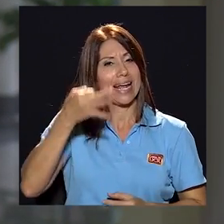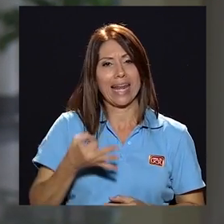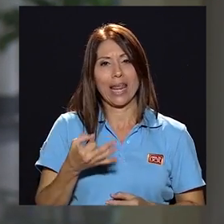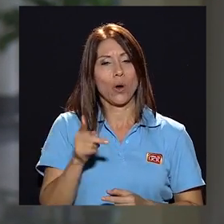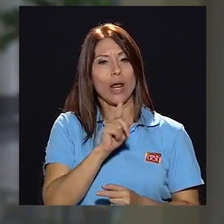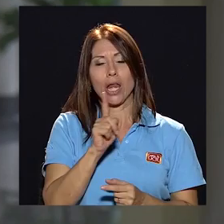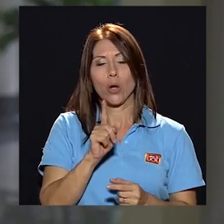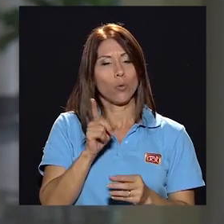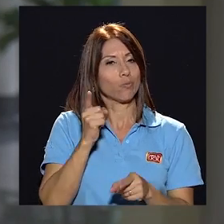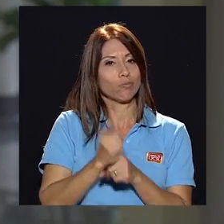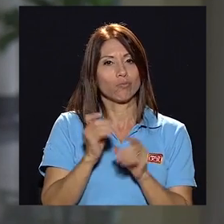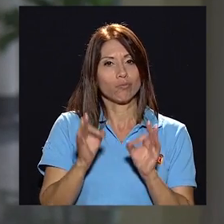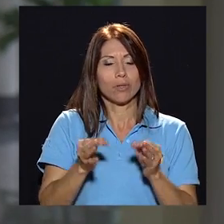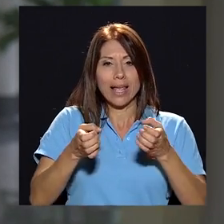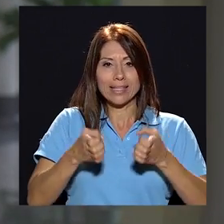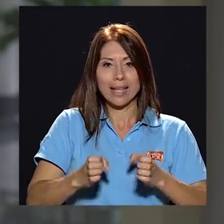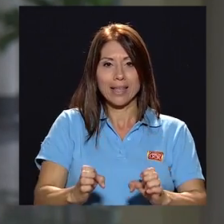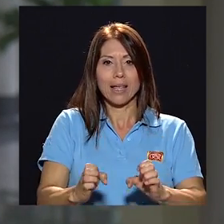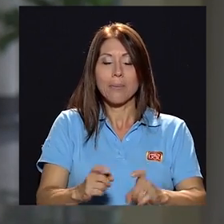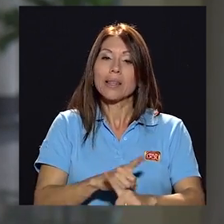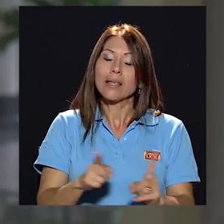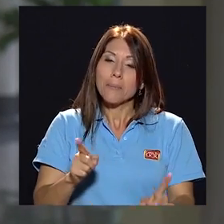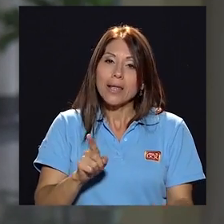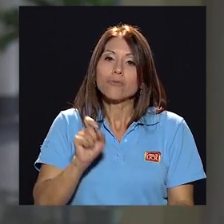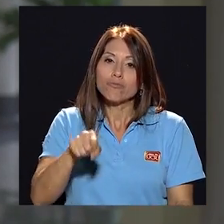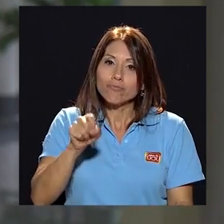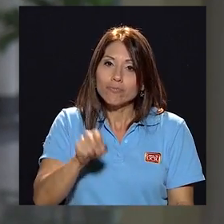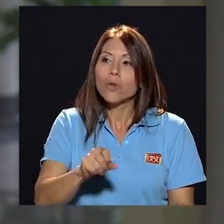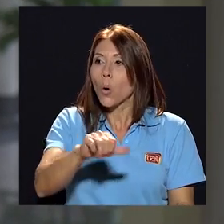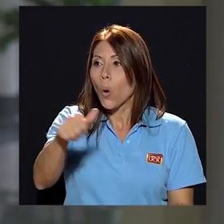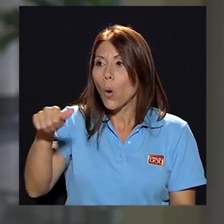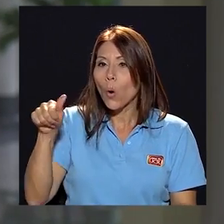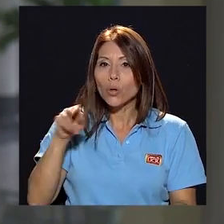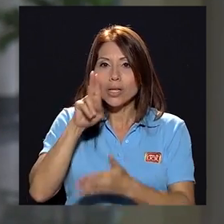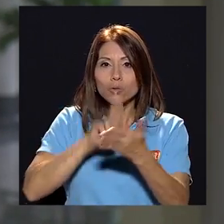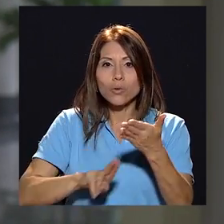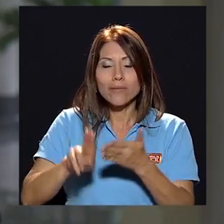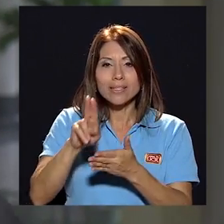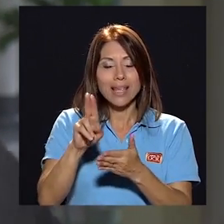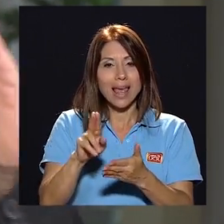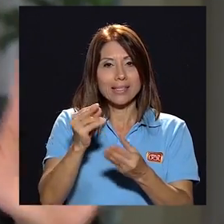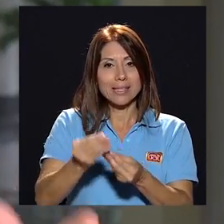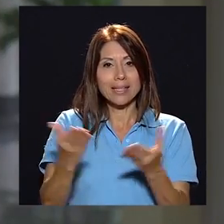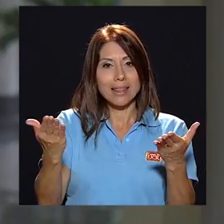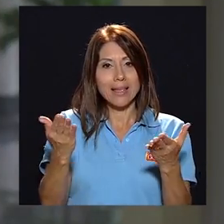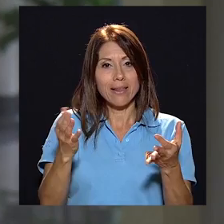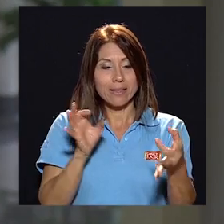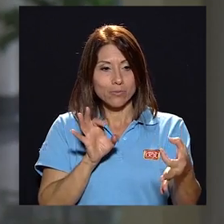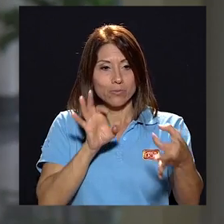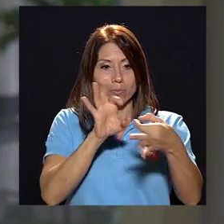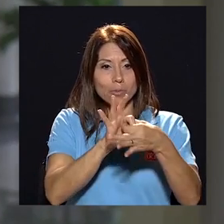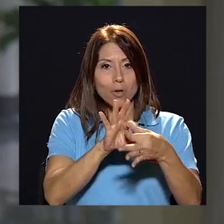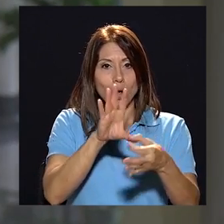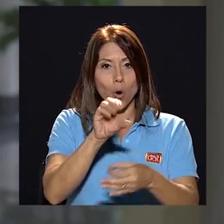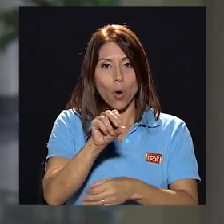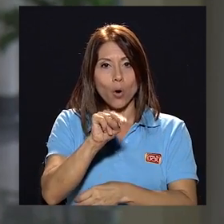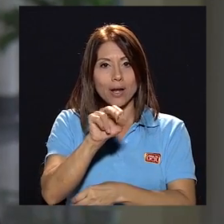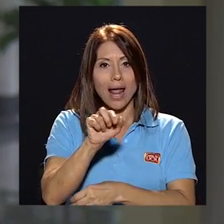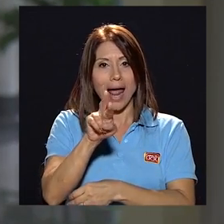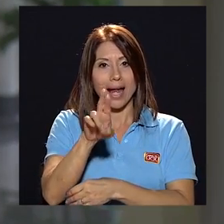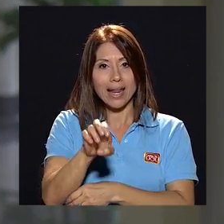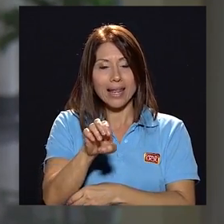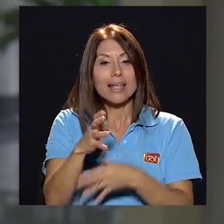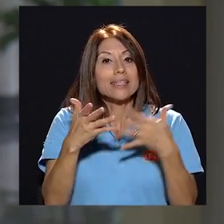estratégicamente viable pero efectivamente también otras universidades estatales amparadas a Conari tienen su